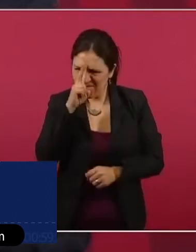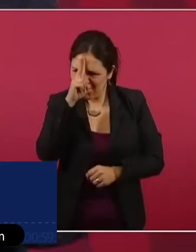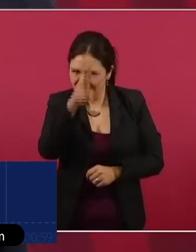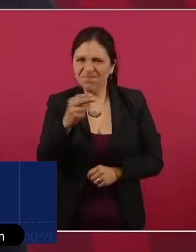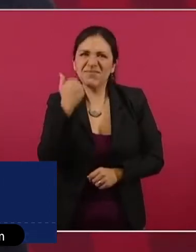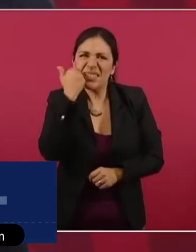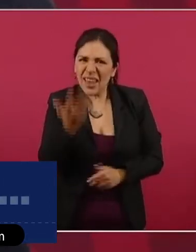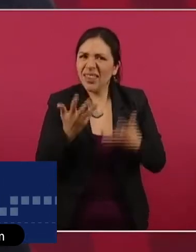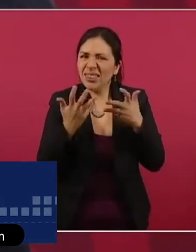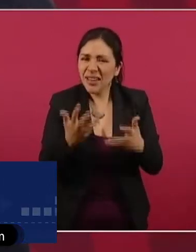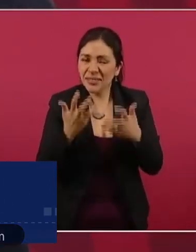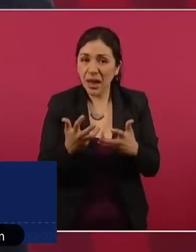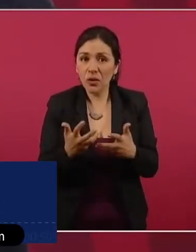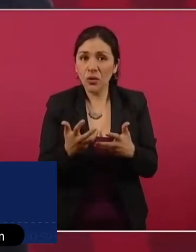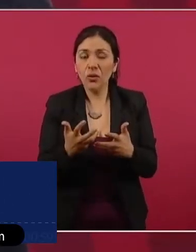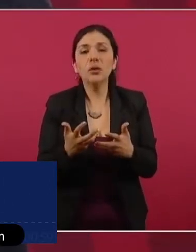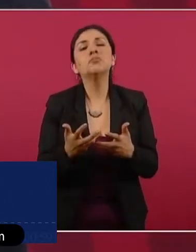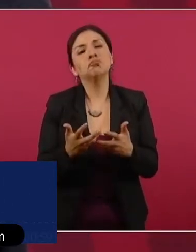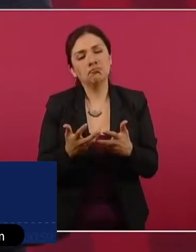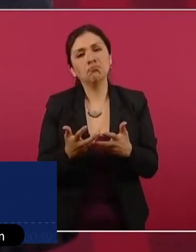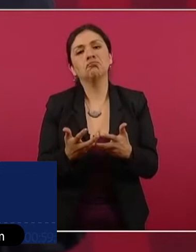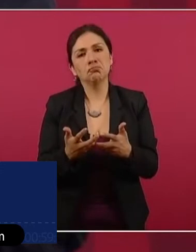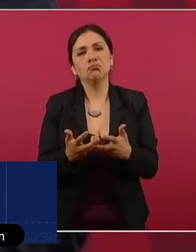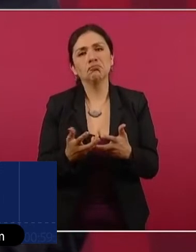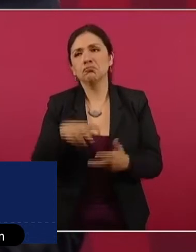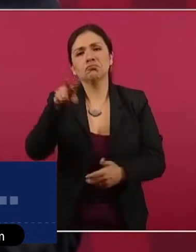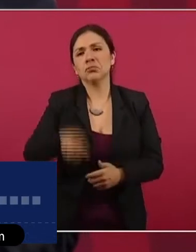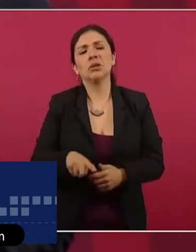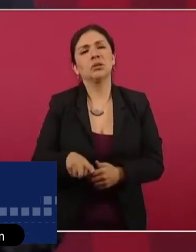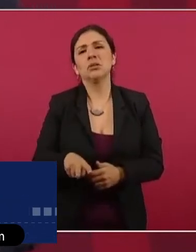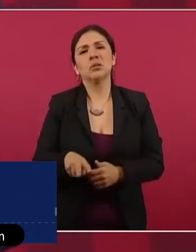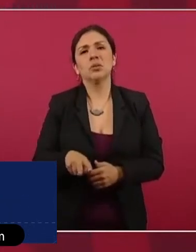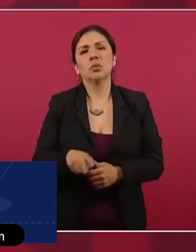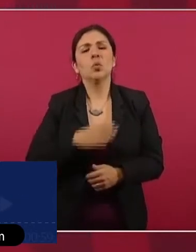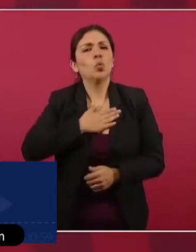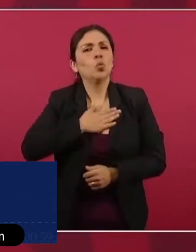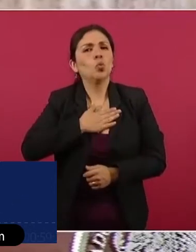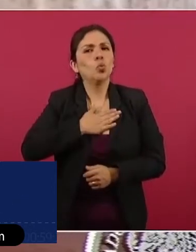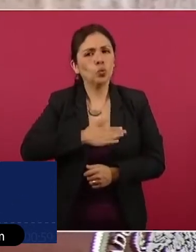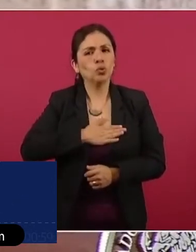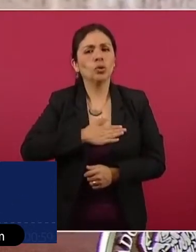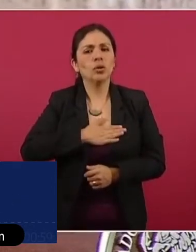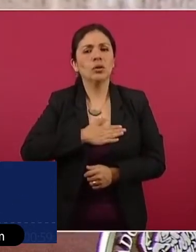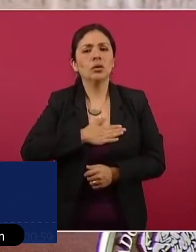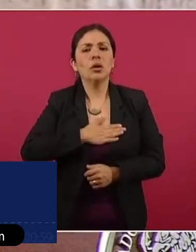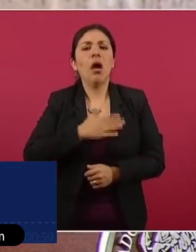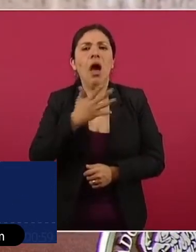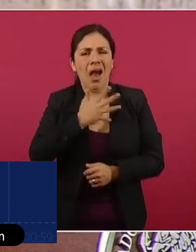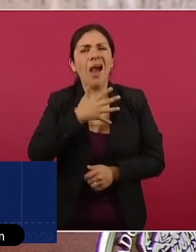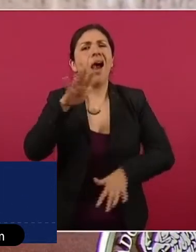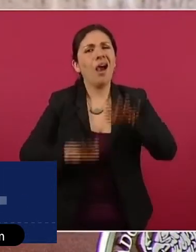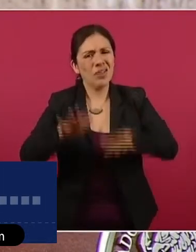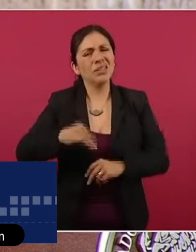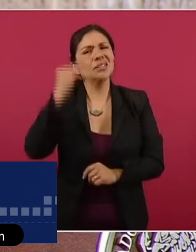la justicia tarda,